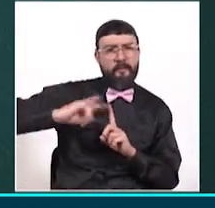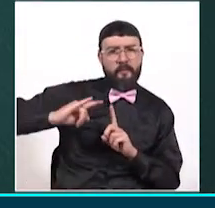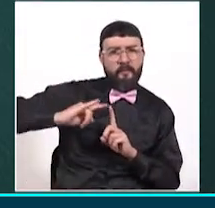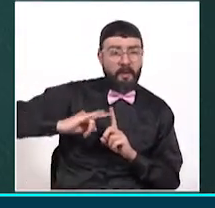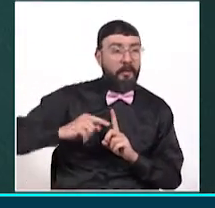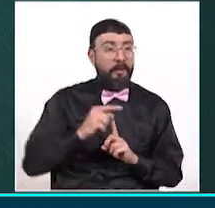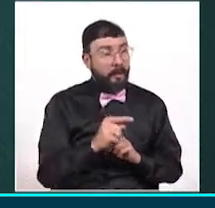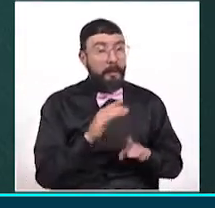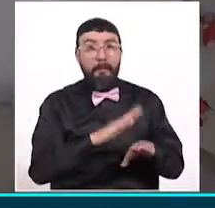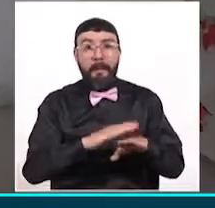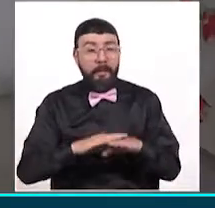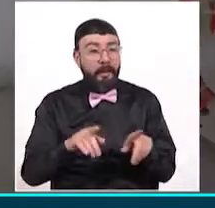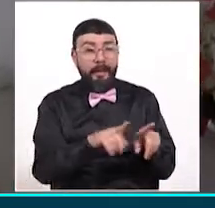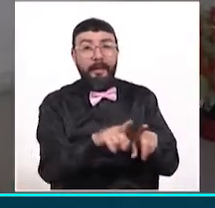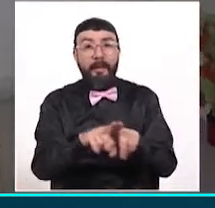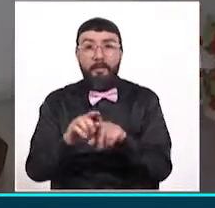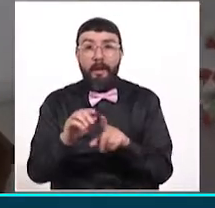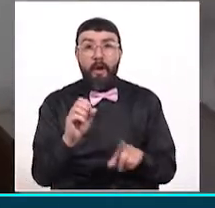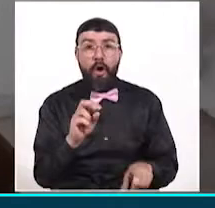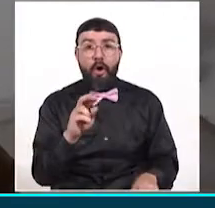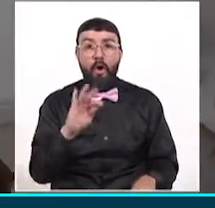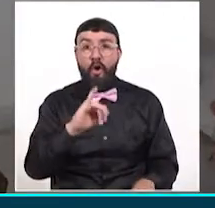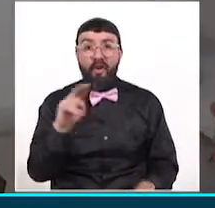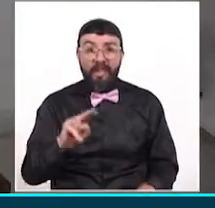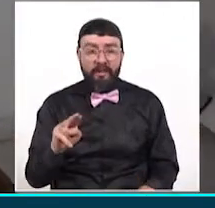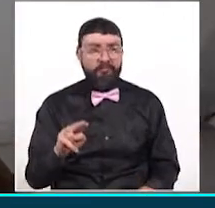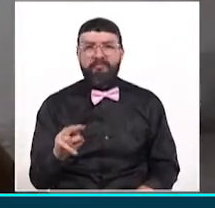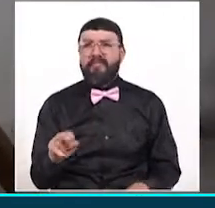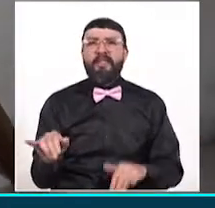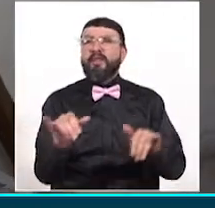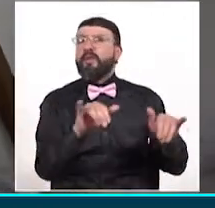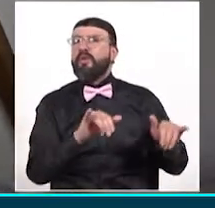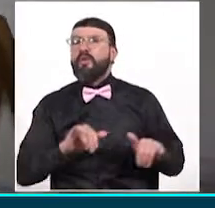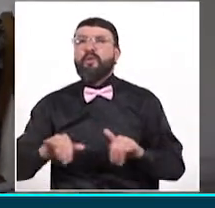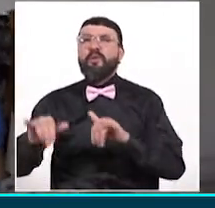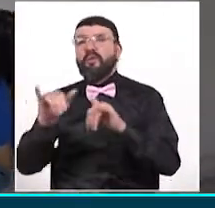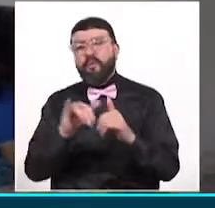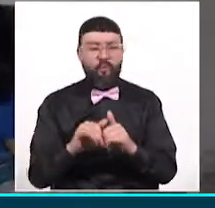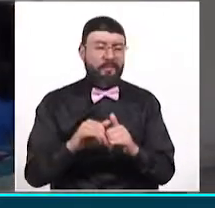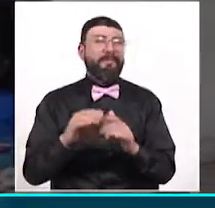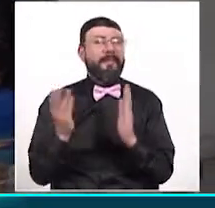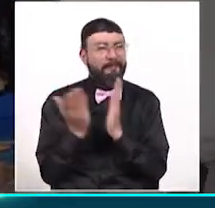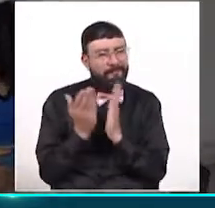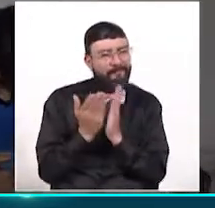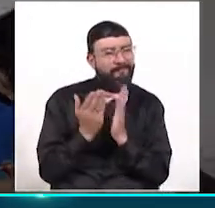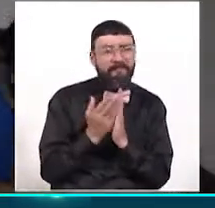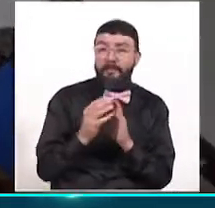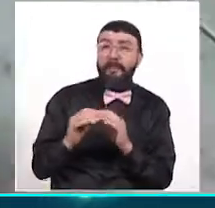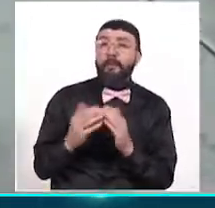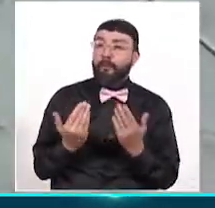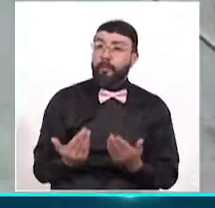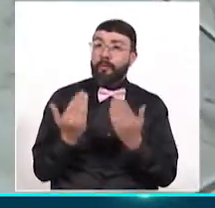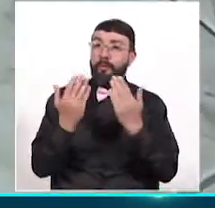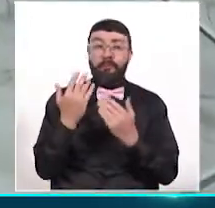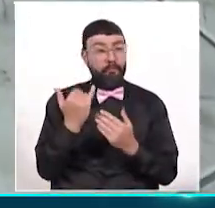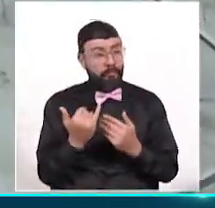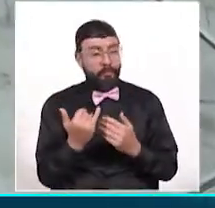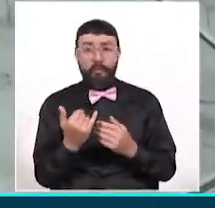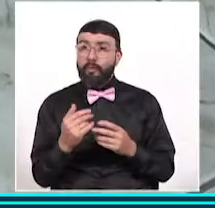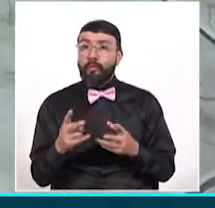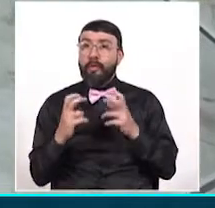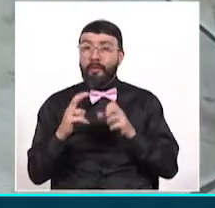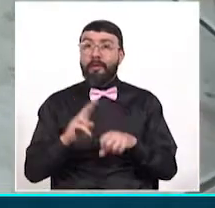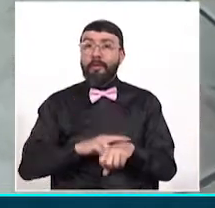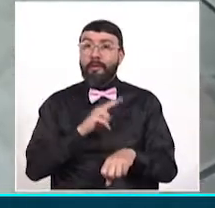a los hermanitos Ortiz ir al mismo ritmo de todos en la virtualidad, en lo que más allá de la nueva normalidad, es la